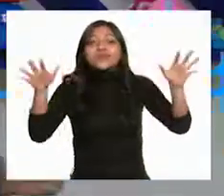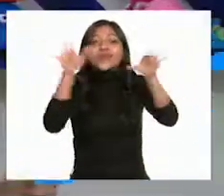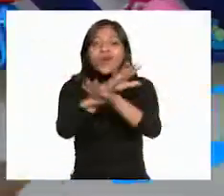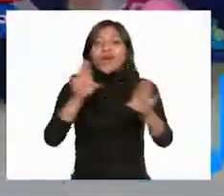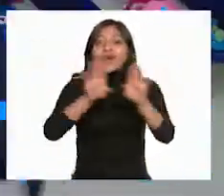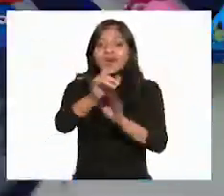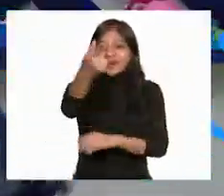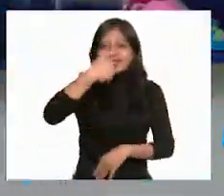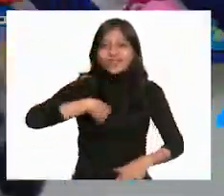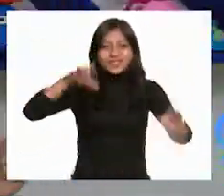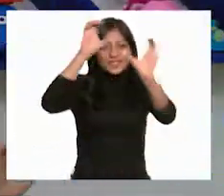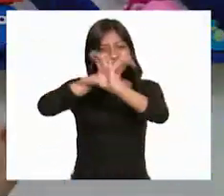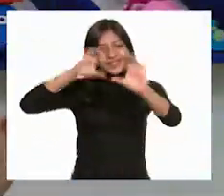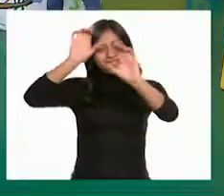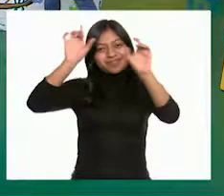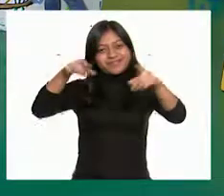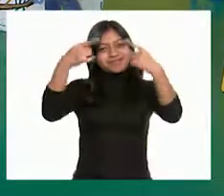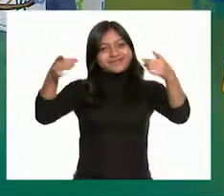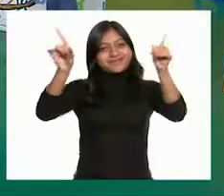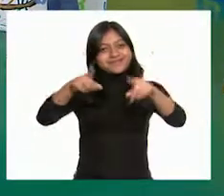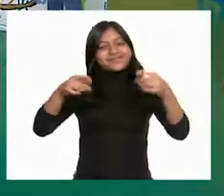con una canción.